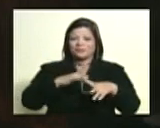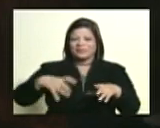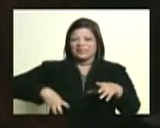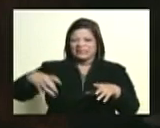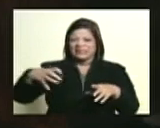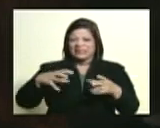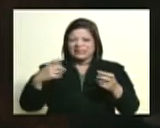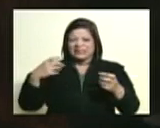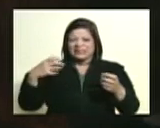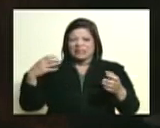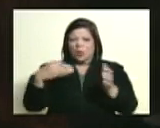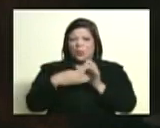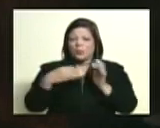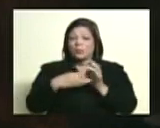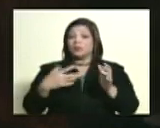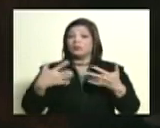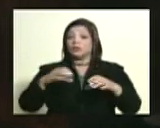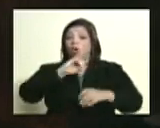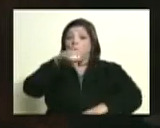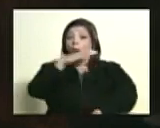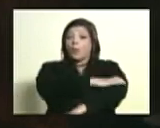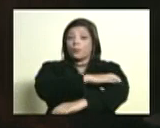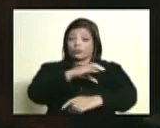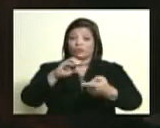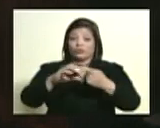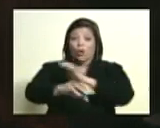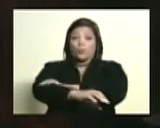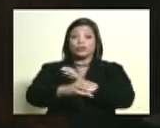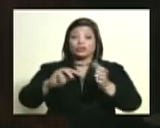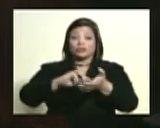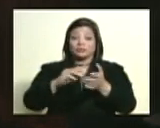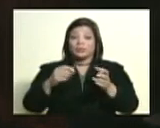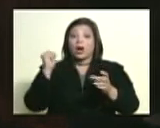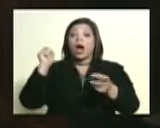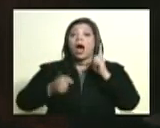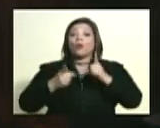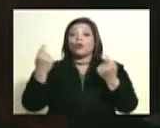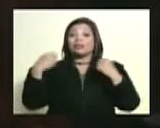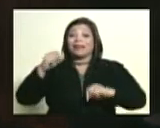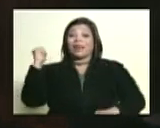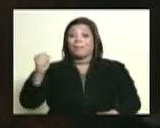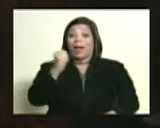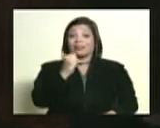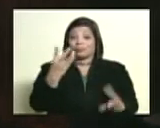enemigos y adversarios que intentaron quitarle la vida en muchas ocasiones.